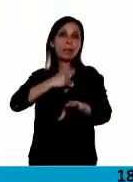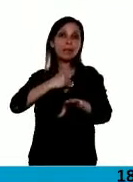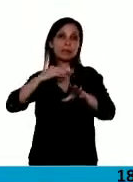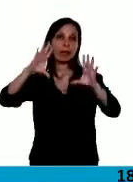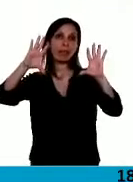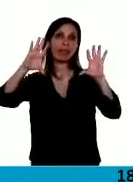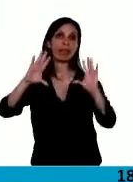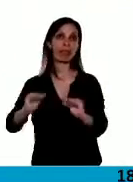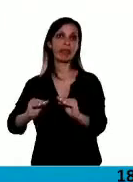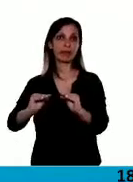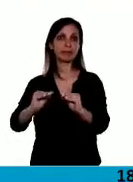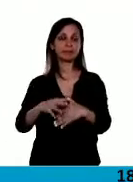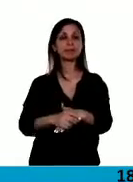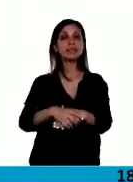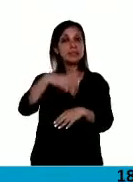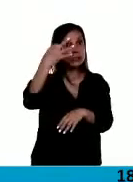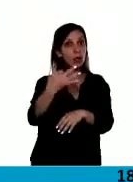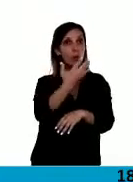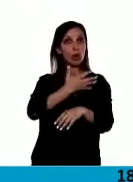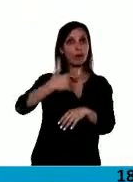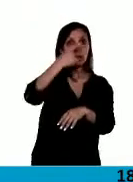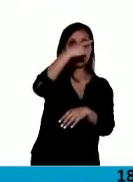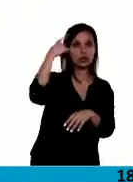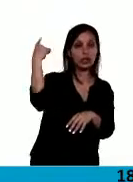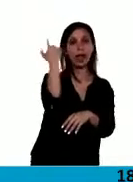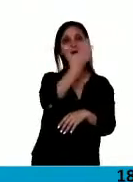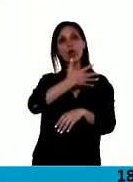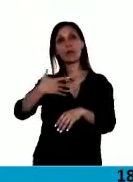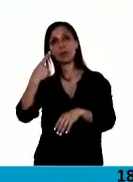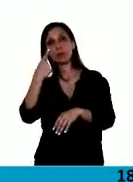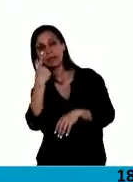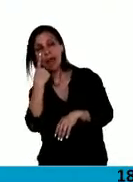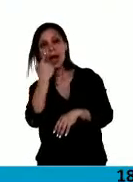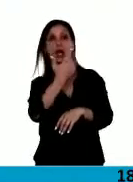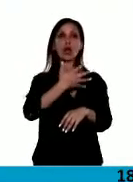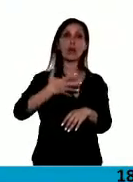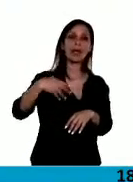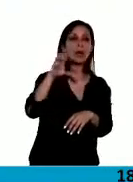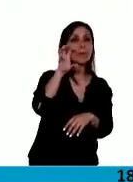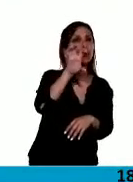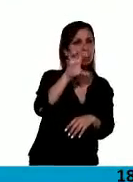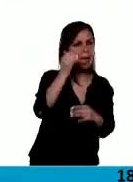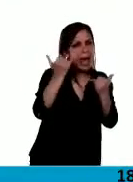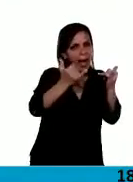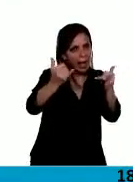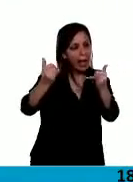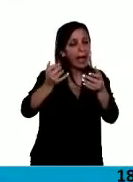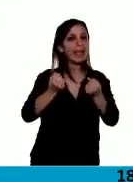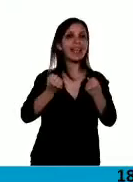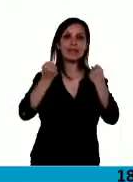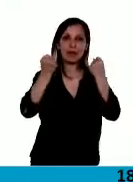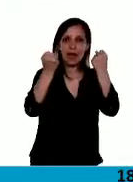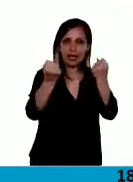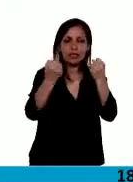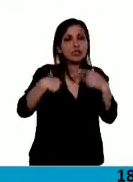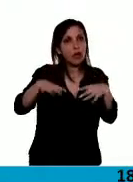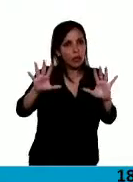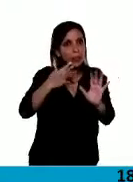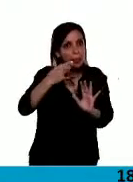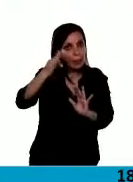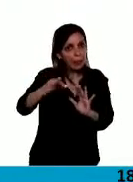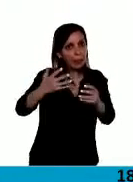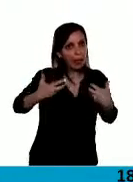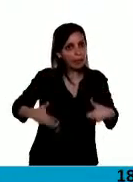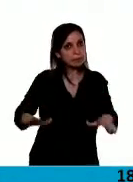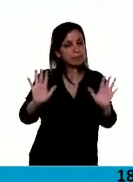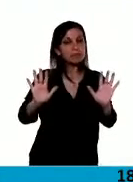Seguramente tanto el Gobierno Nacional como el Gobierno Municipal como el Gobierno Provincial hace esfuerzo día a día y créanme que la situación